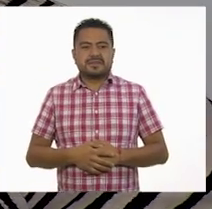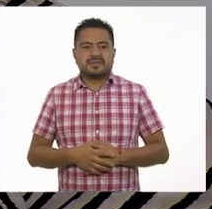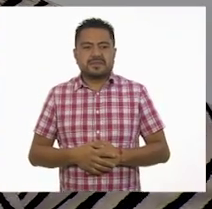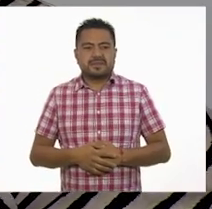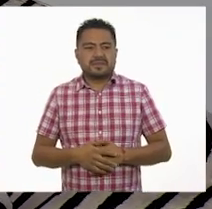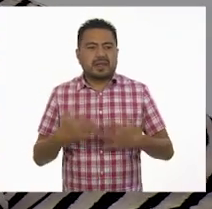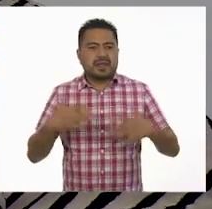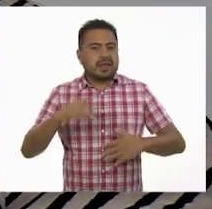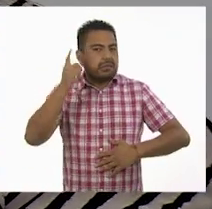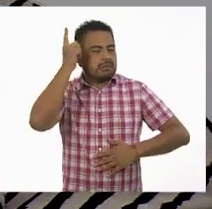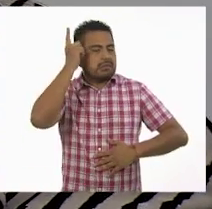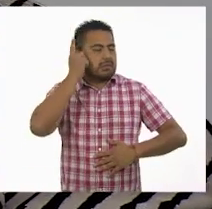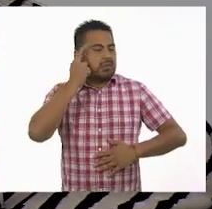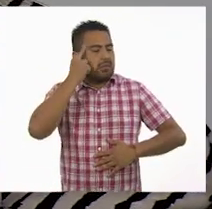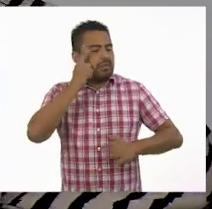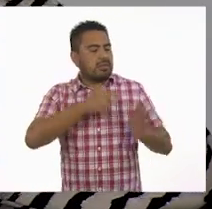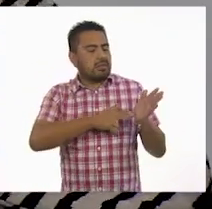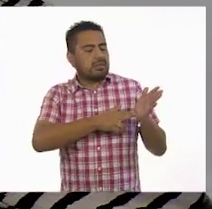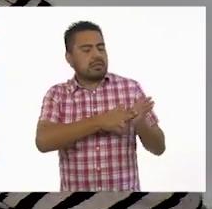me quedé el mío.